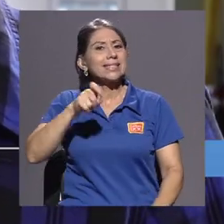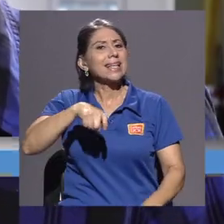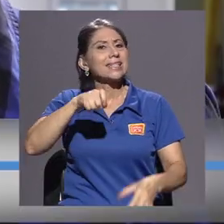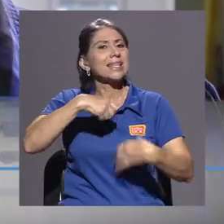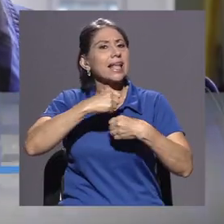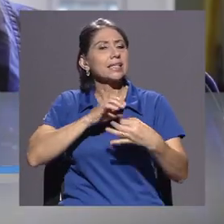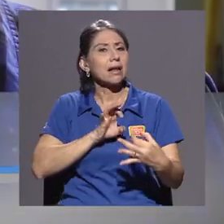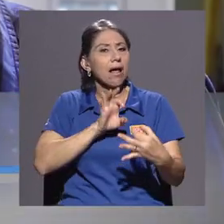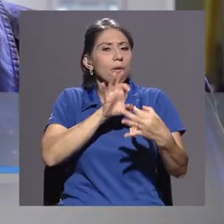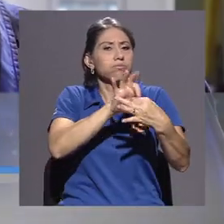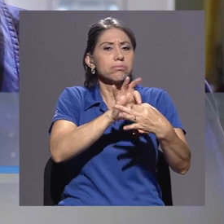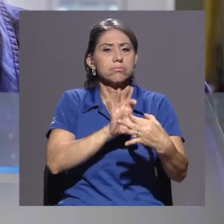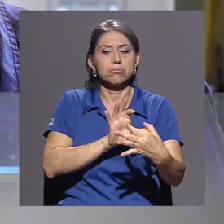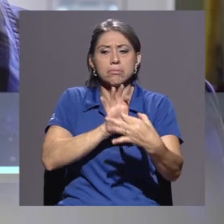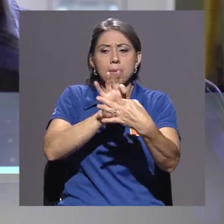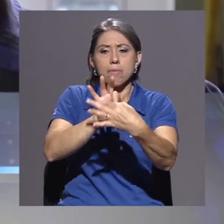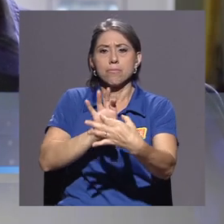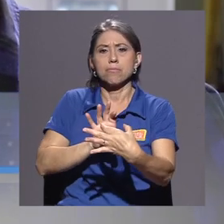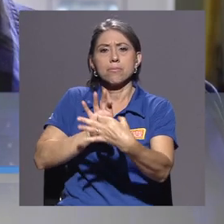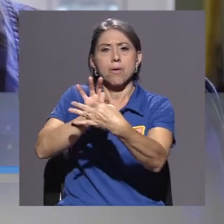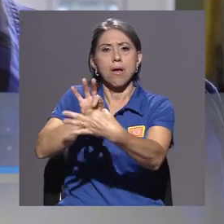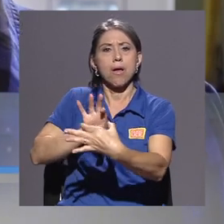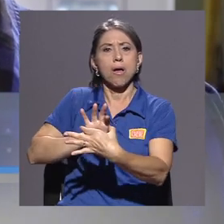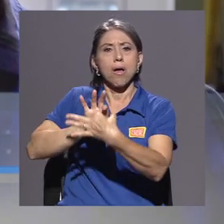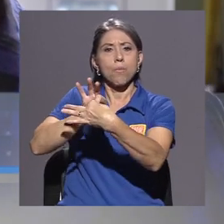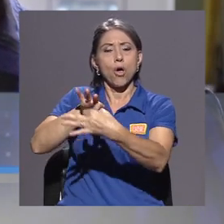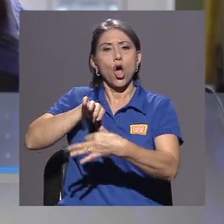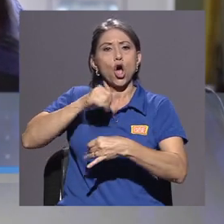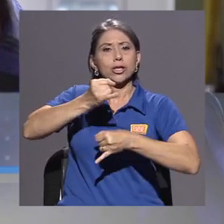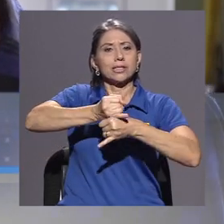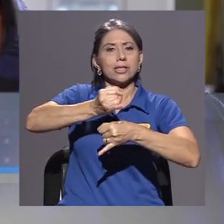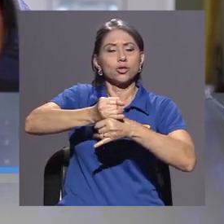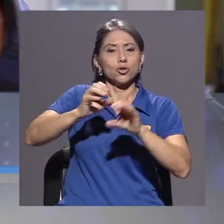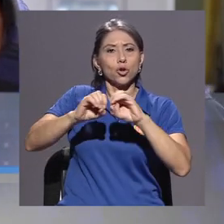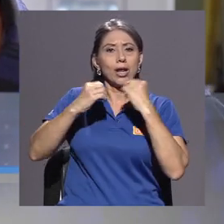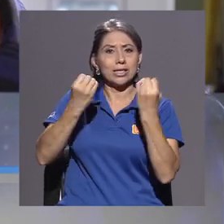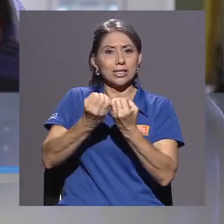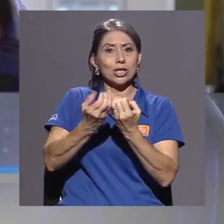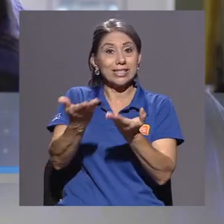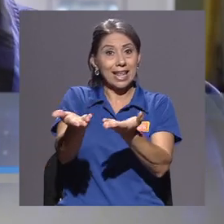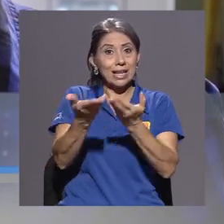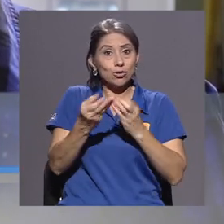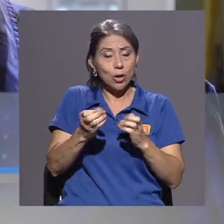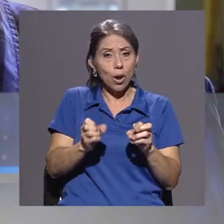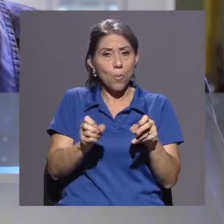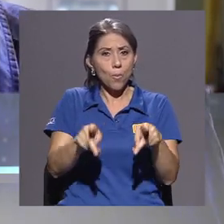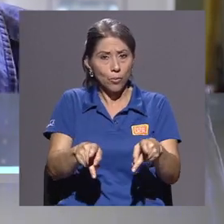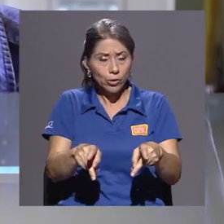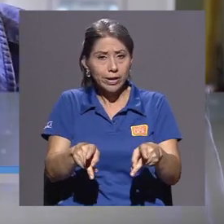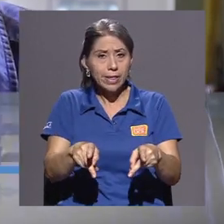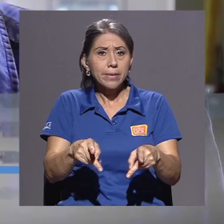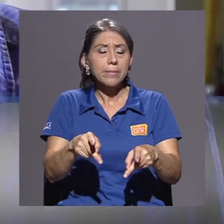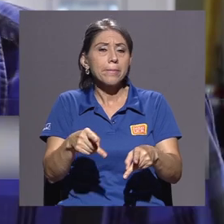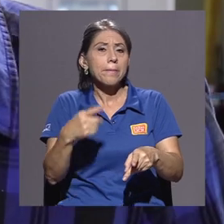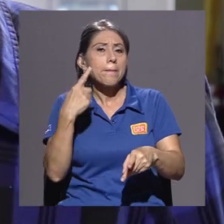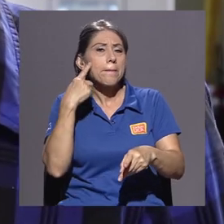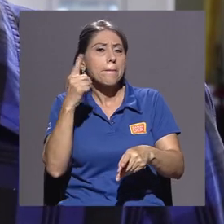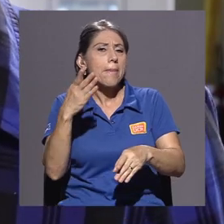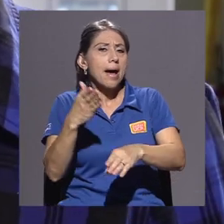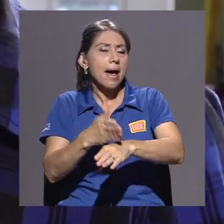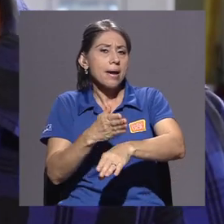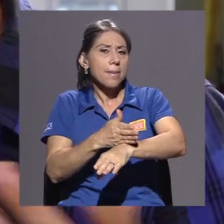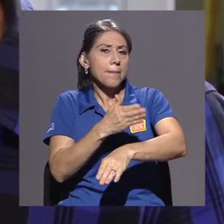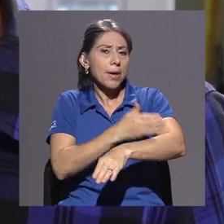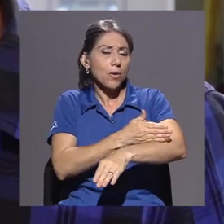alianzas con otras instituciones o otras organizaciones que nos puedan abrir esos espacios para mejorar y